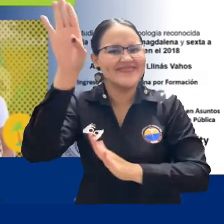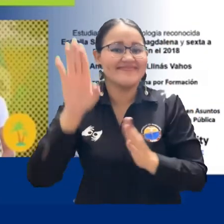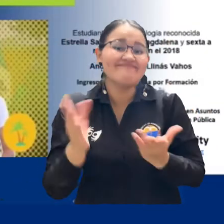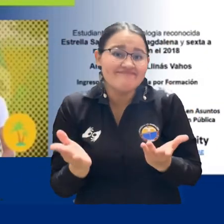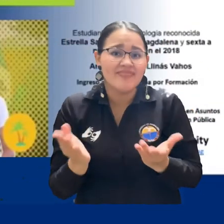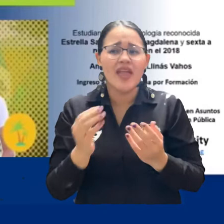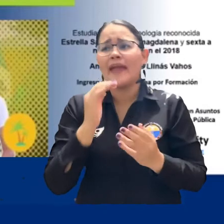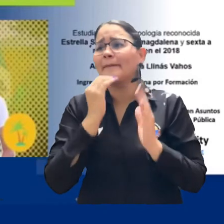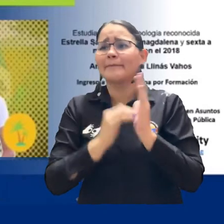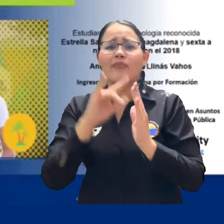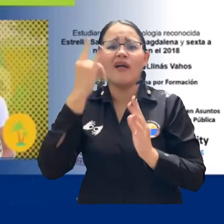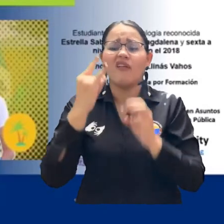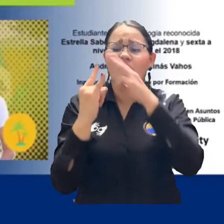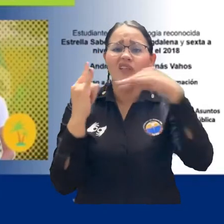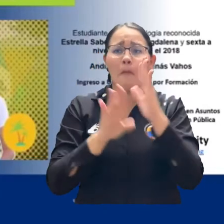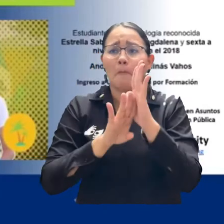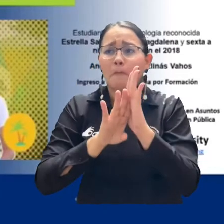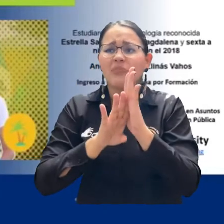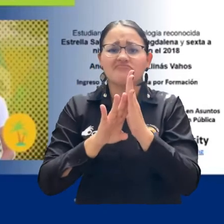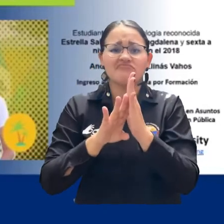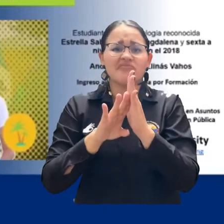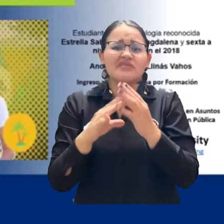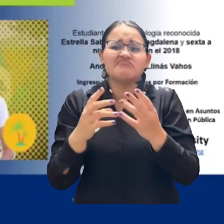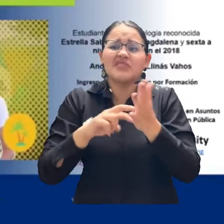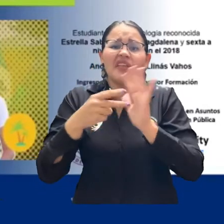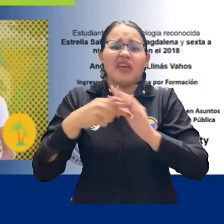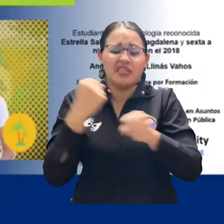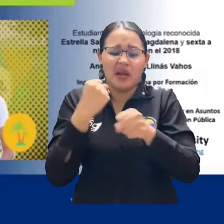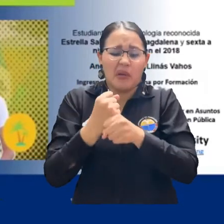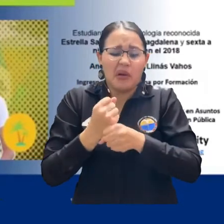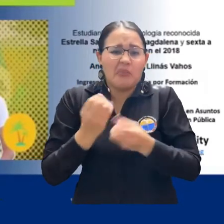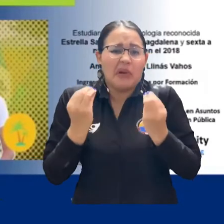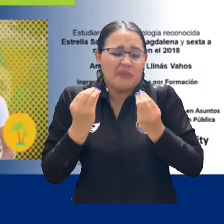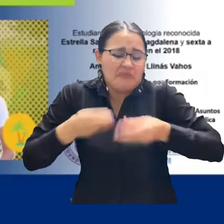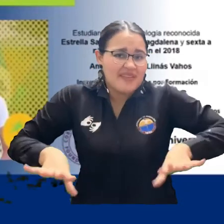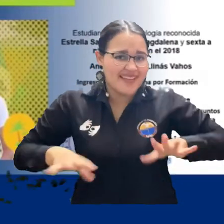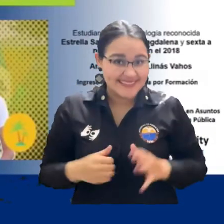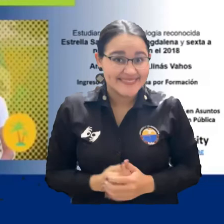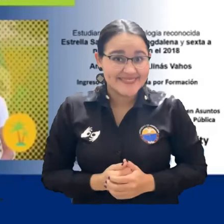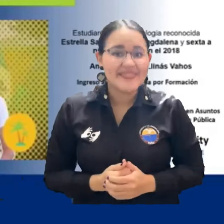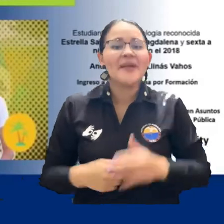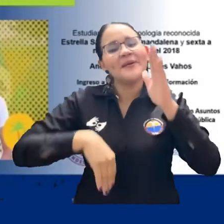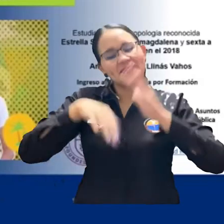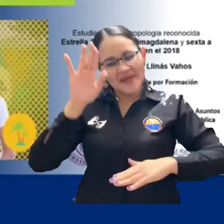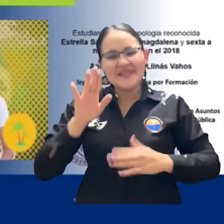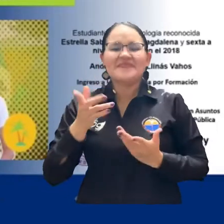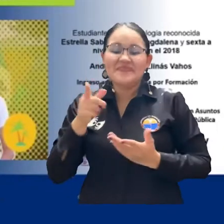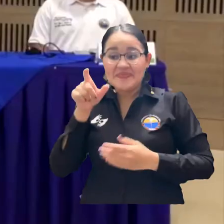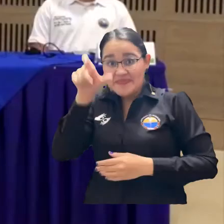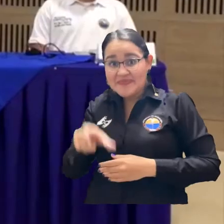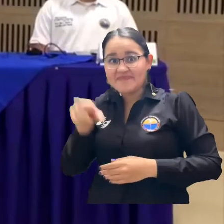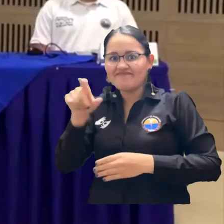la universidad avanza porque si la universidad estuviese estancada en eso mismo pues no tendría sentido el trabajo que hemos hecho